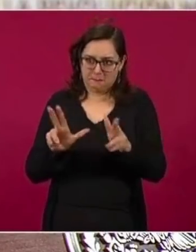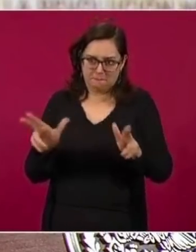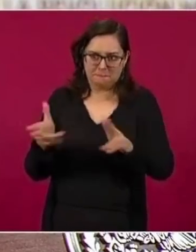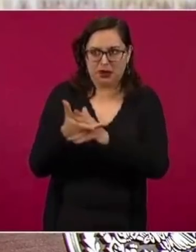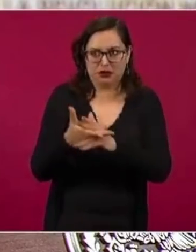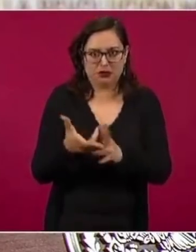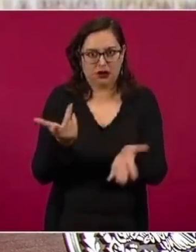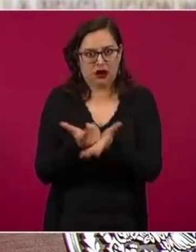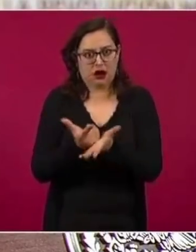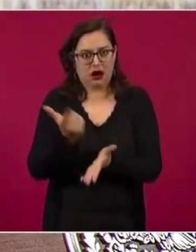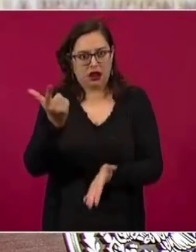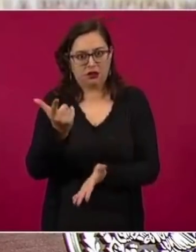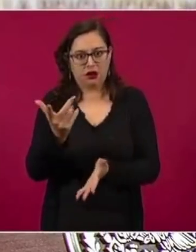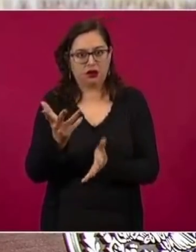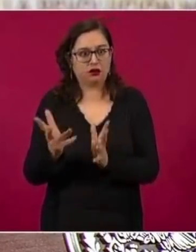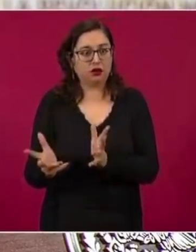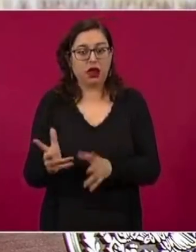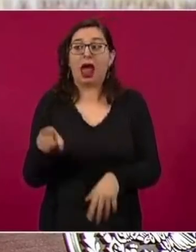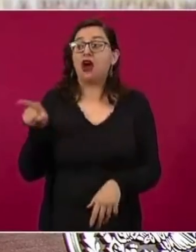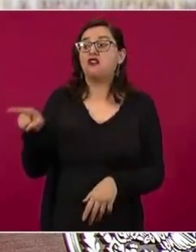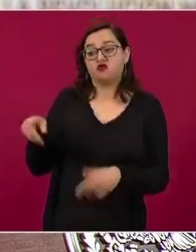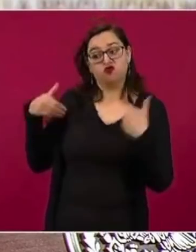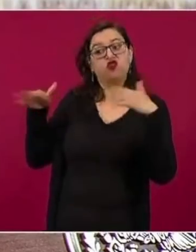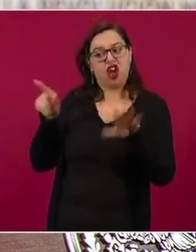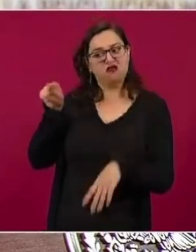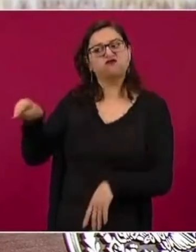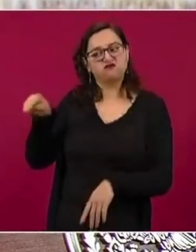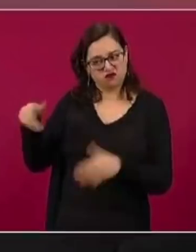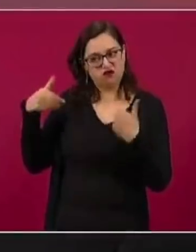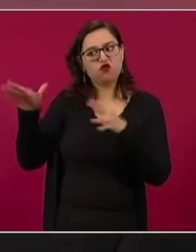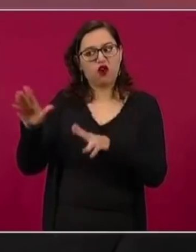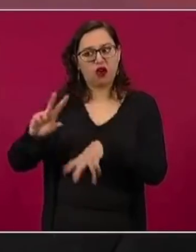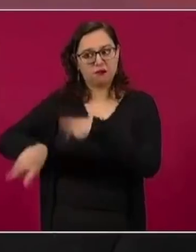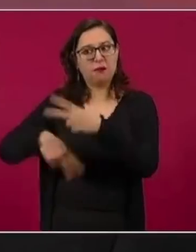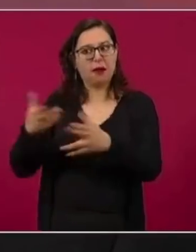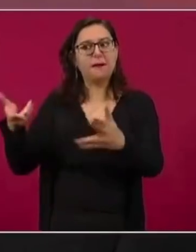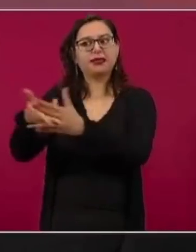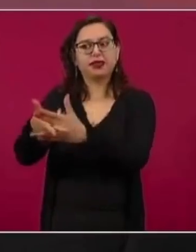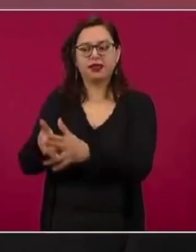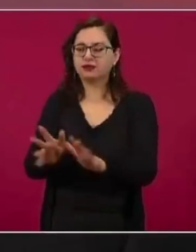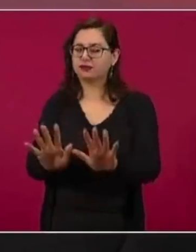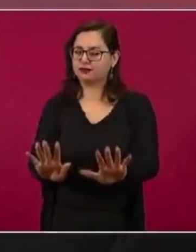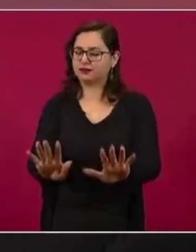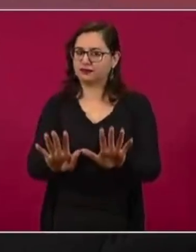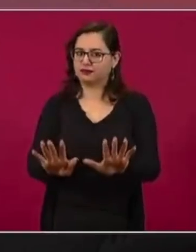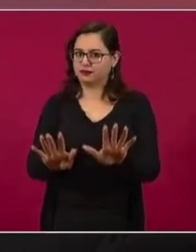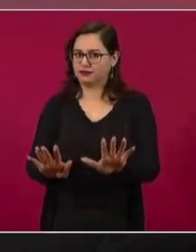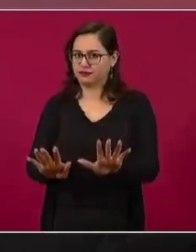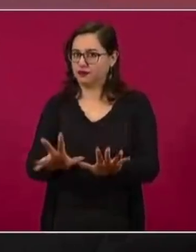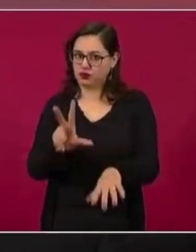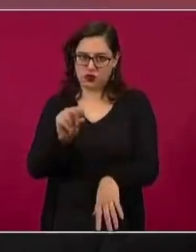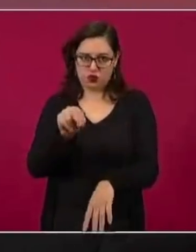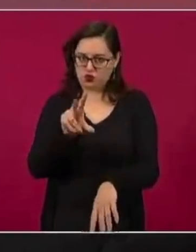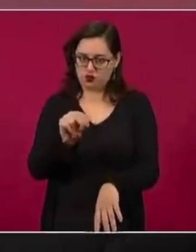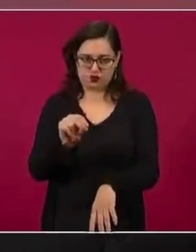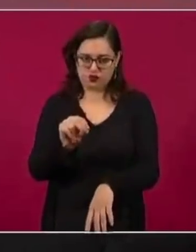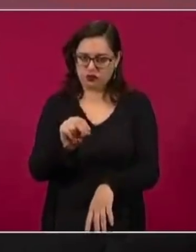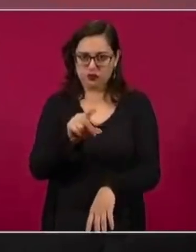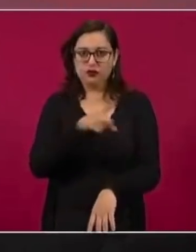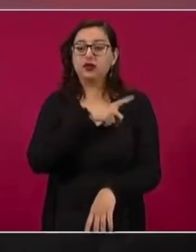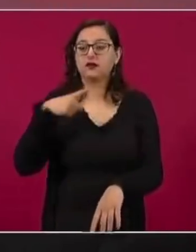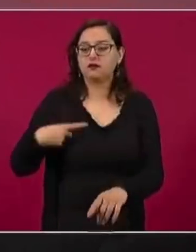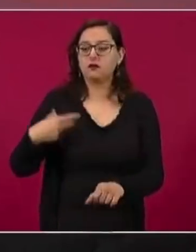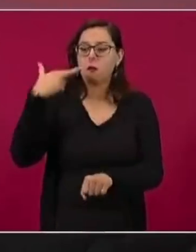adelantar ningún juicio, hay que esperar y